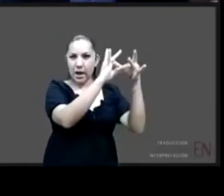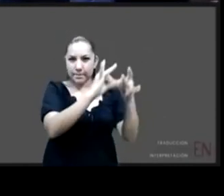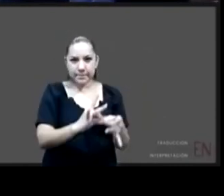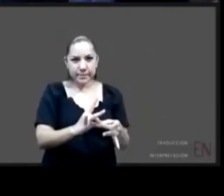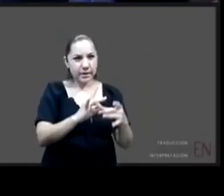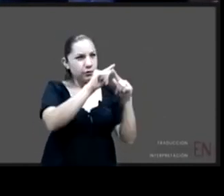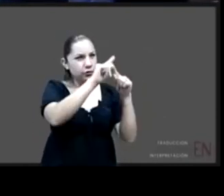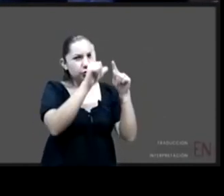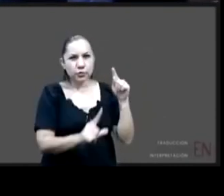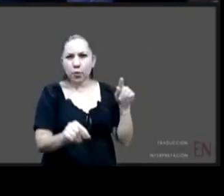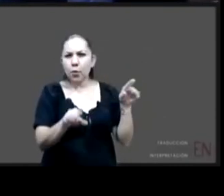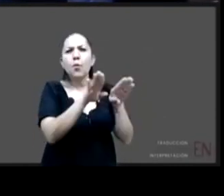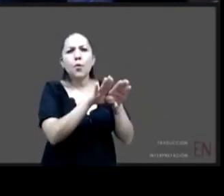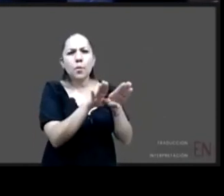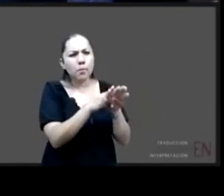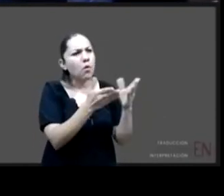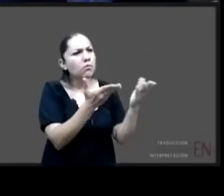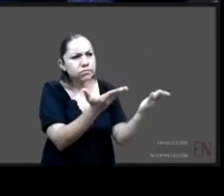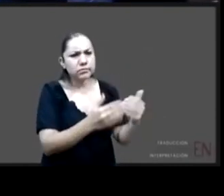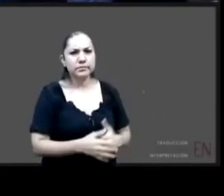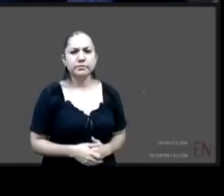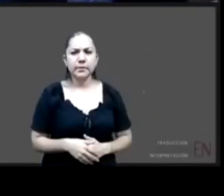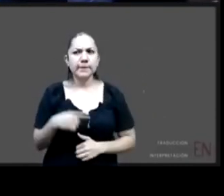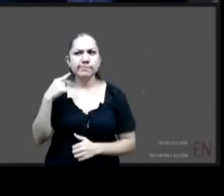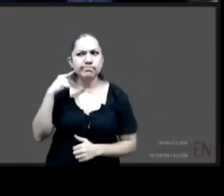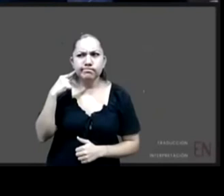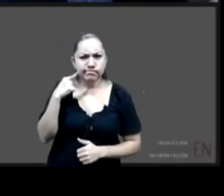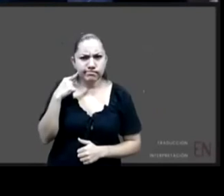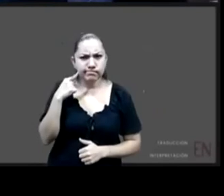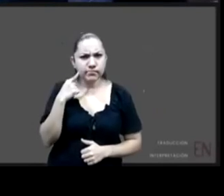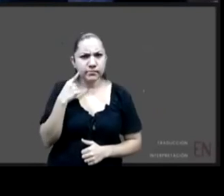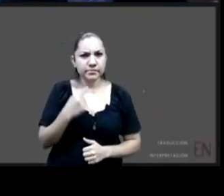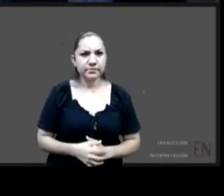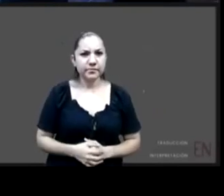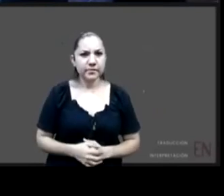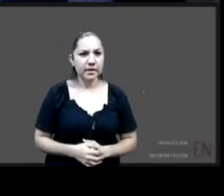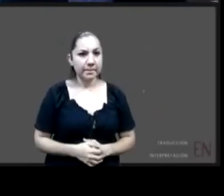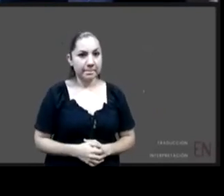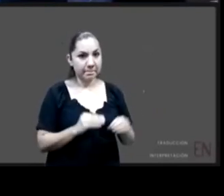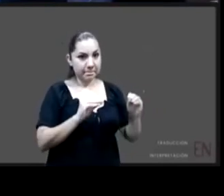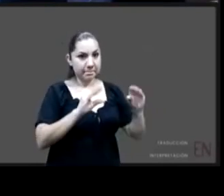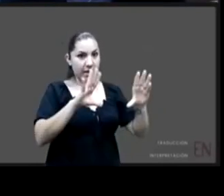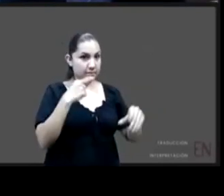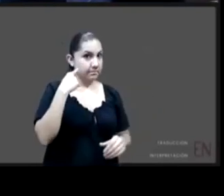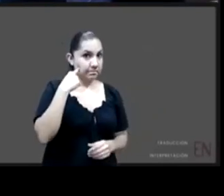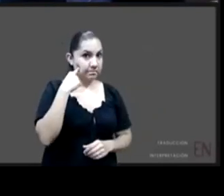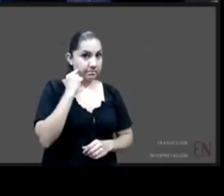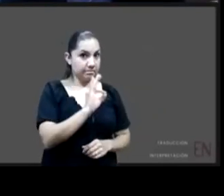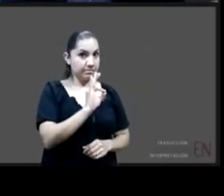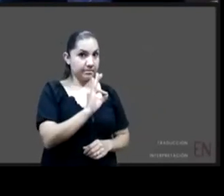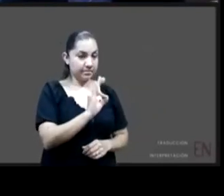no te escuchamos por favor tu micrófono ya me escuchan ahí